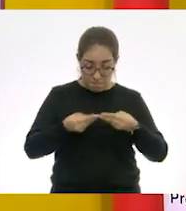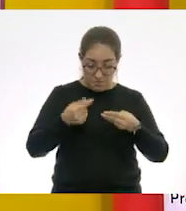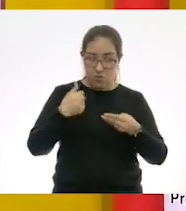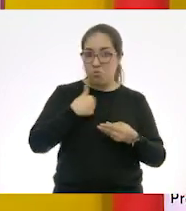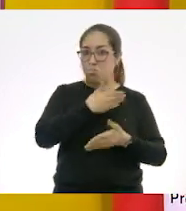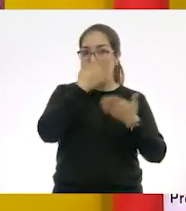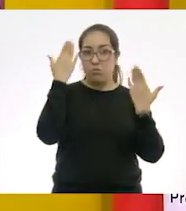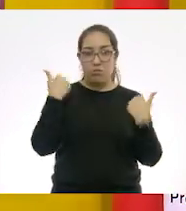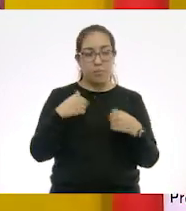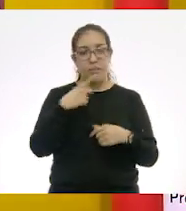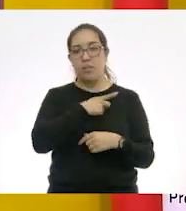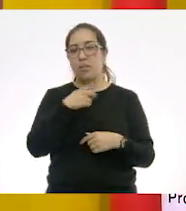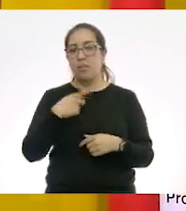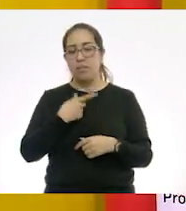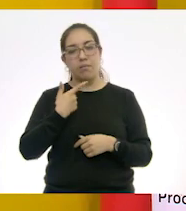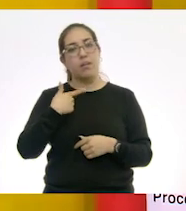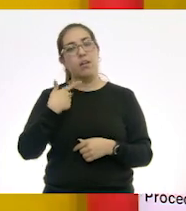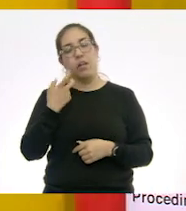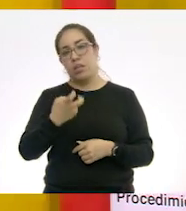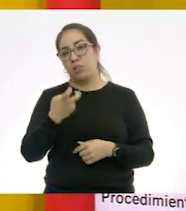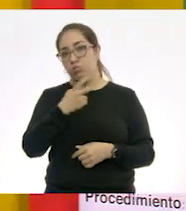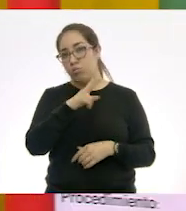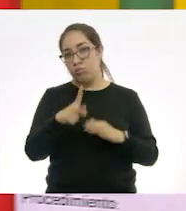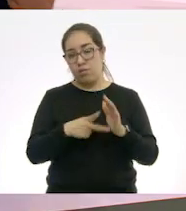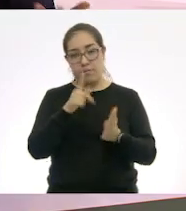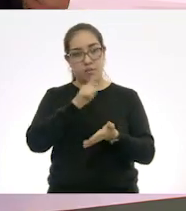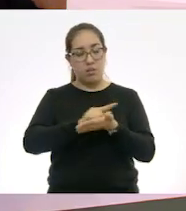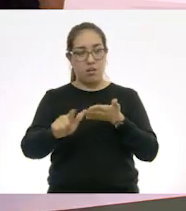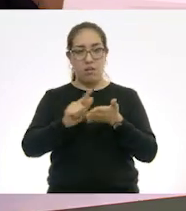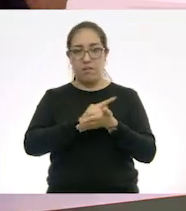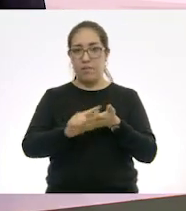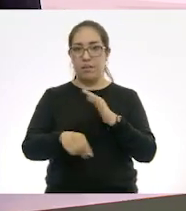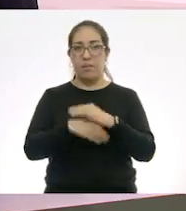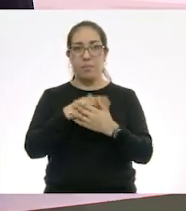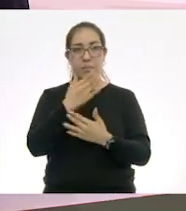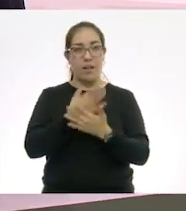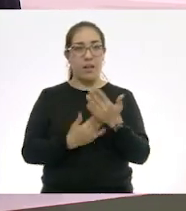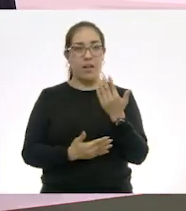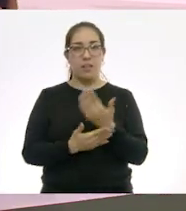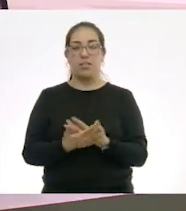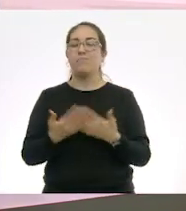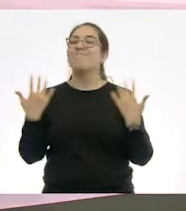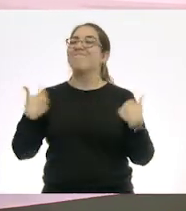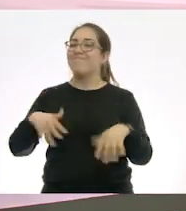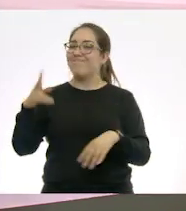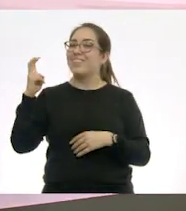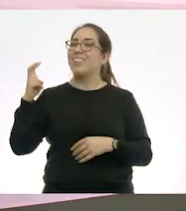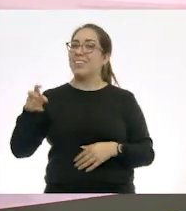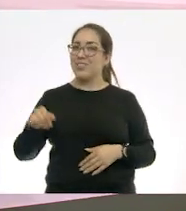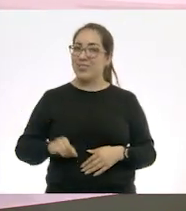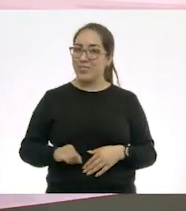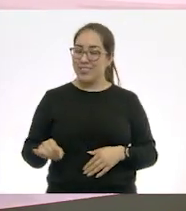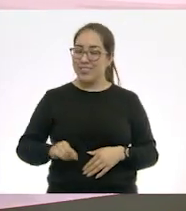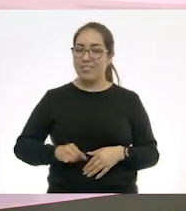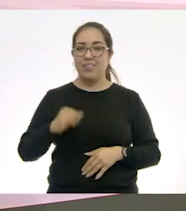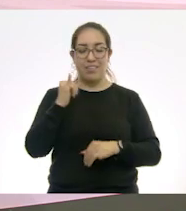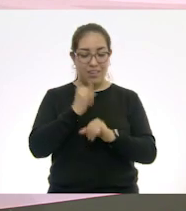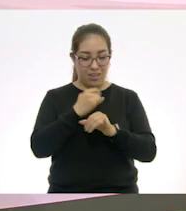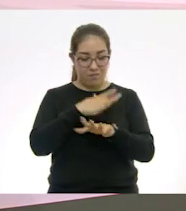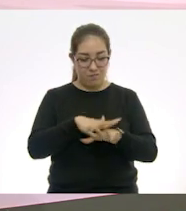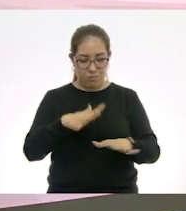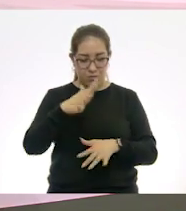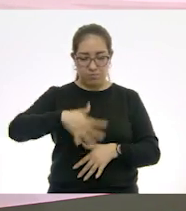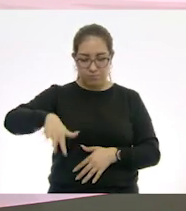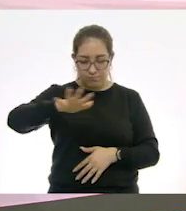pero ya es un elemento nuevo de información que tenemos. Eso es lo interesante de buscar información,